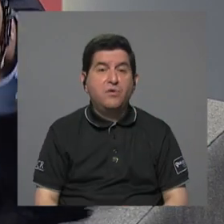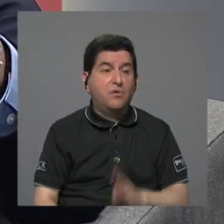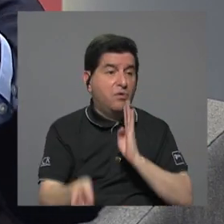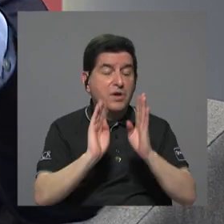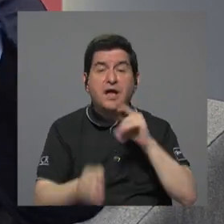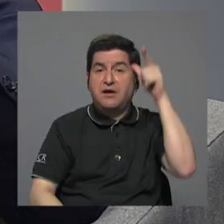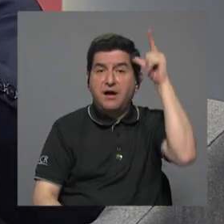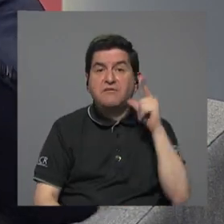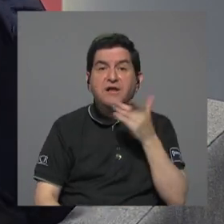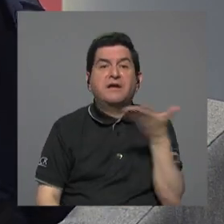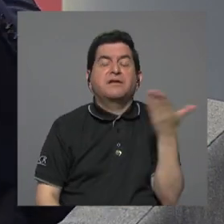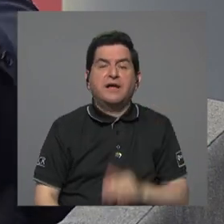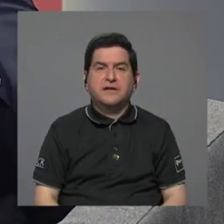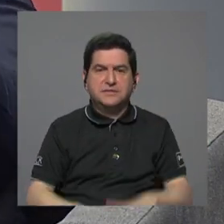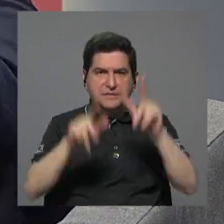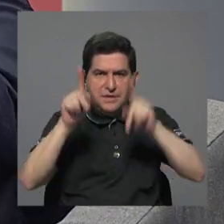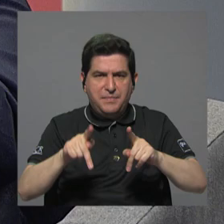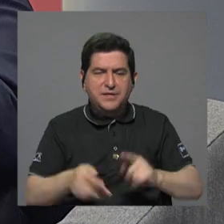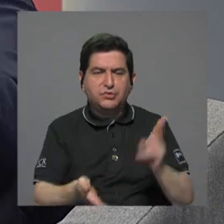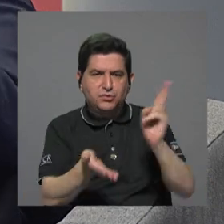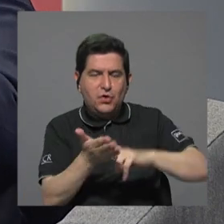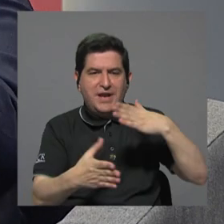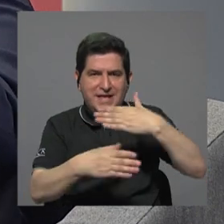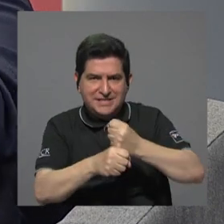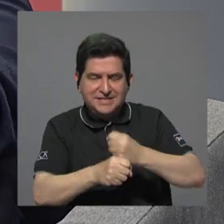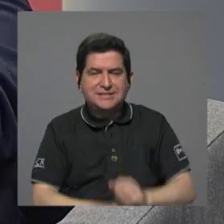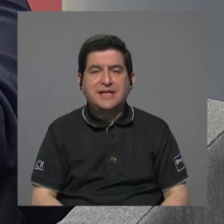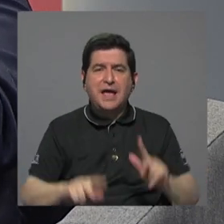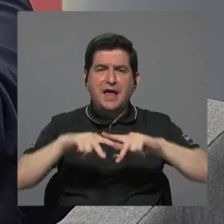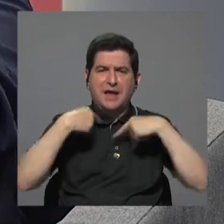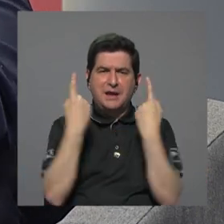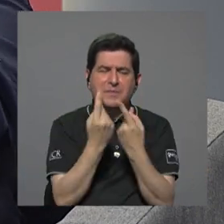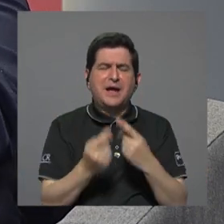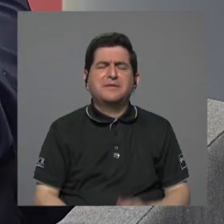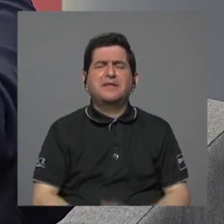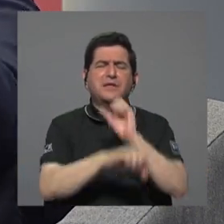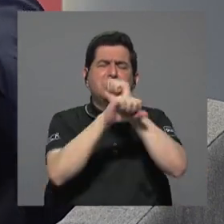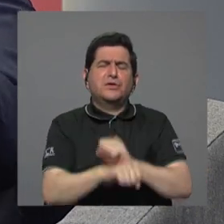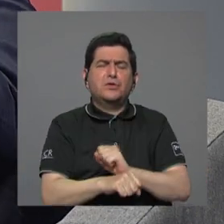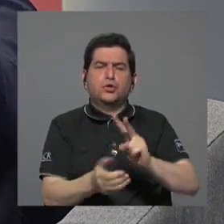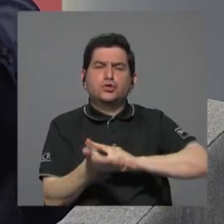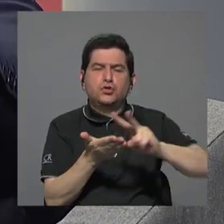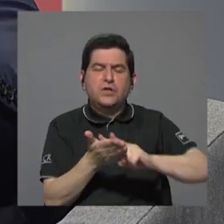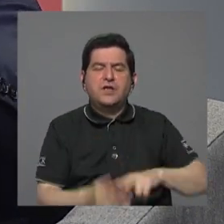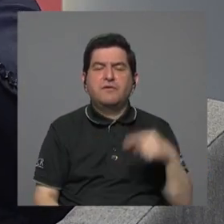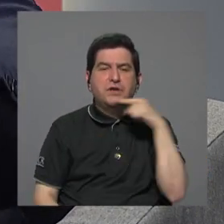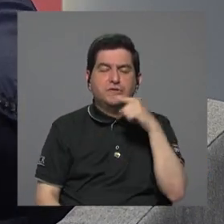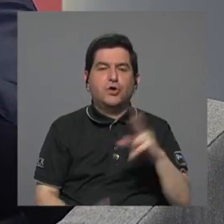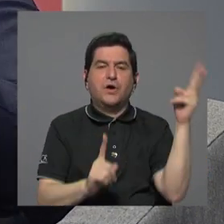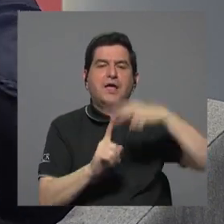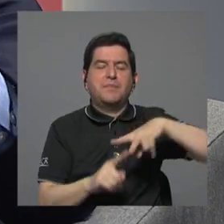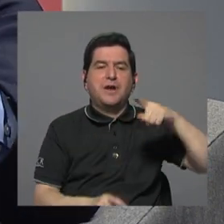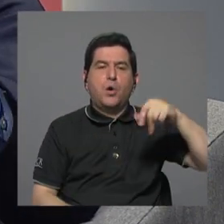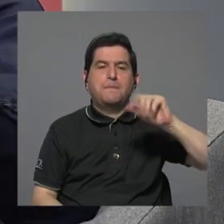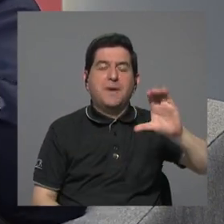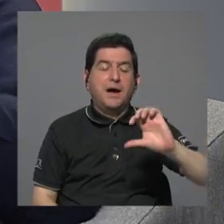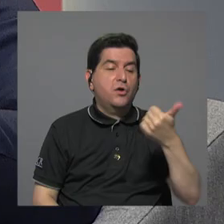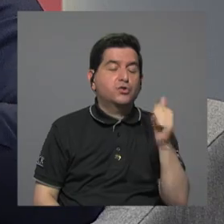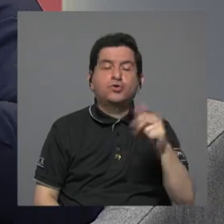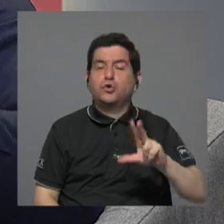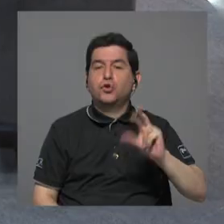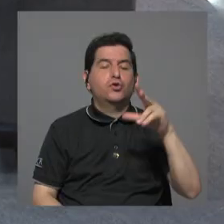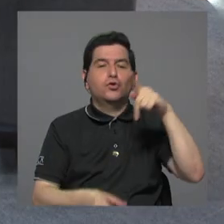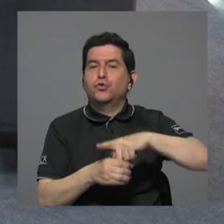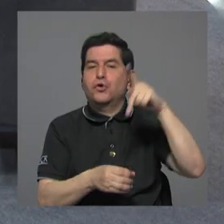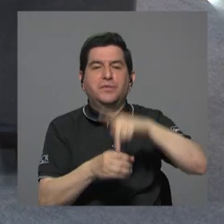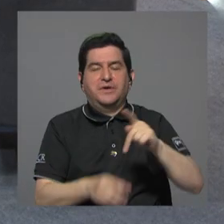simplemente es que quienes generaron el contrato son los partidos tradicionales de Liberación y la Unidad quienes lo ejecutó el PAC los demás estamos fuera del baile así